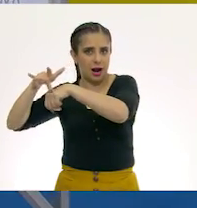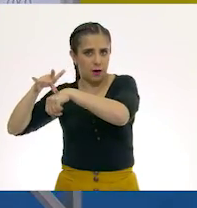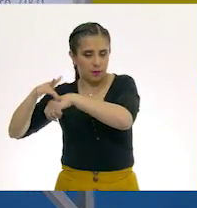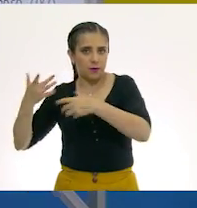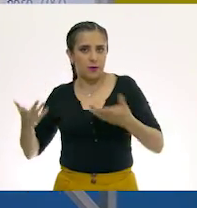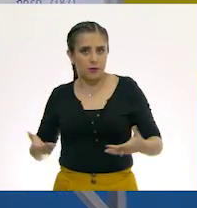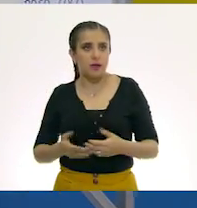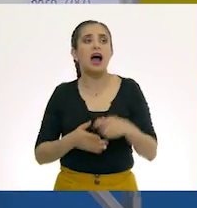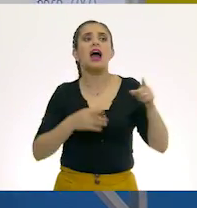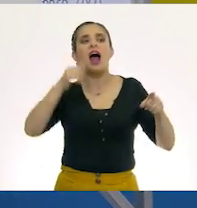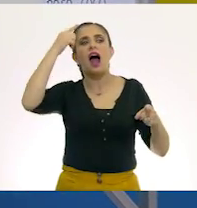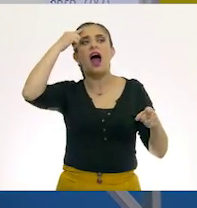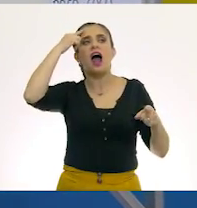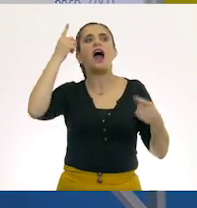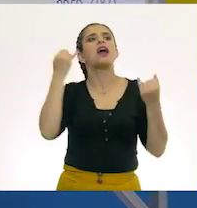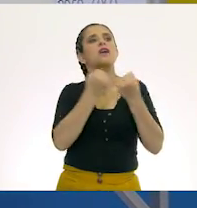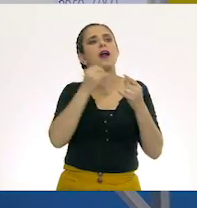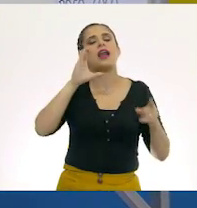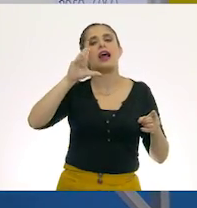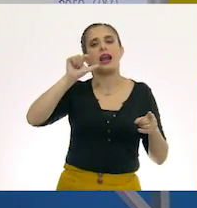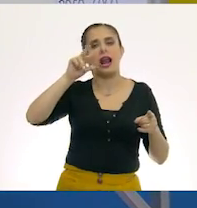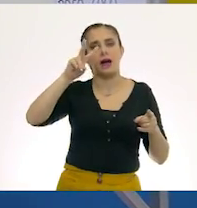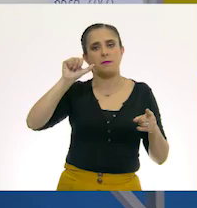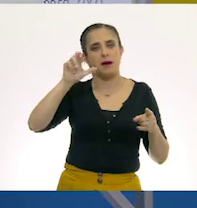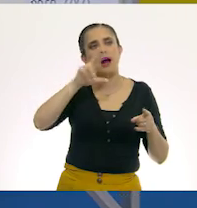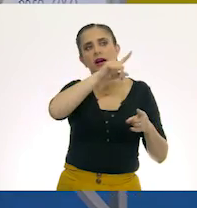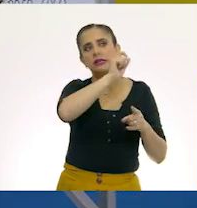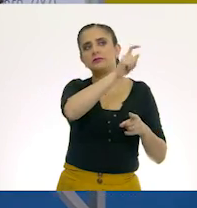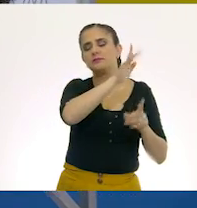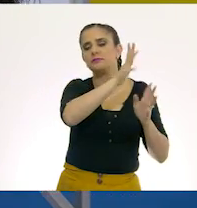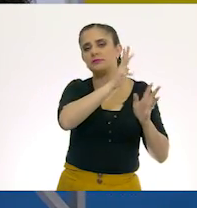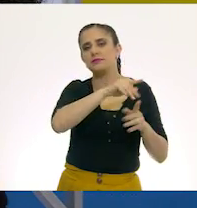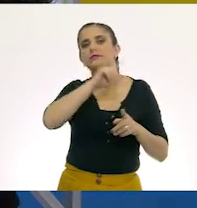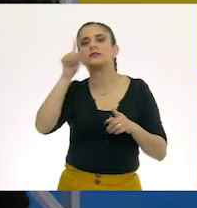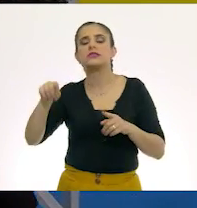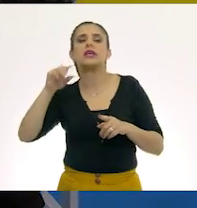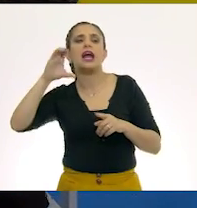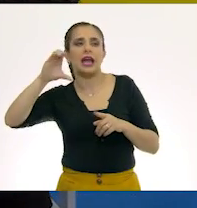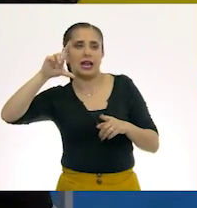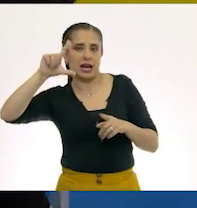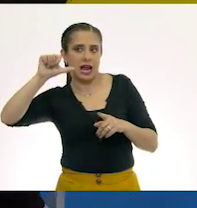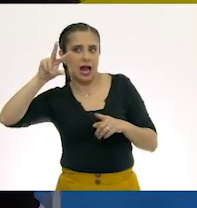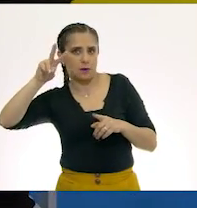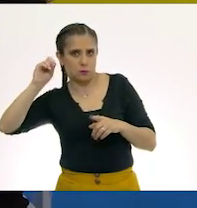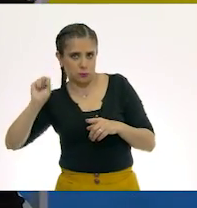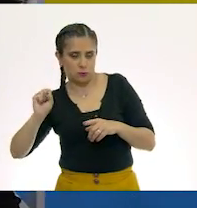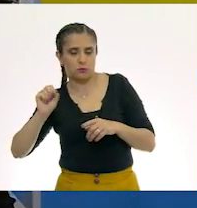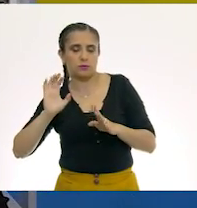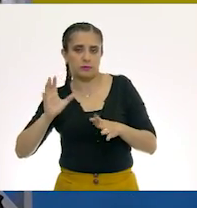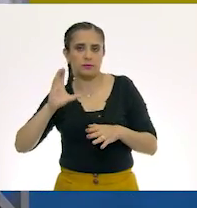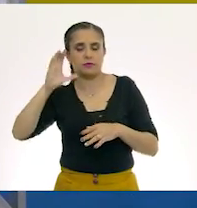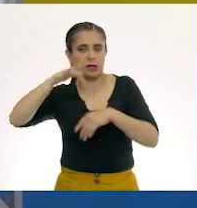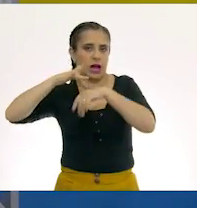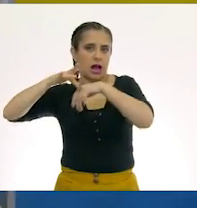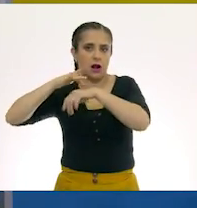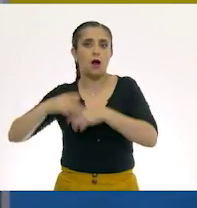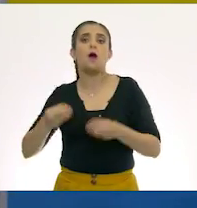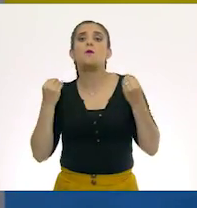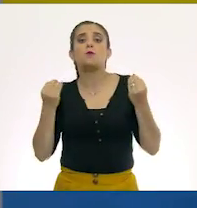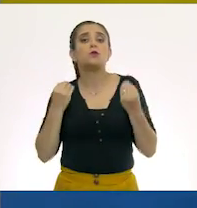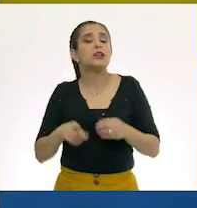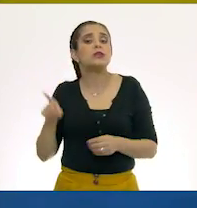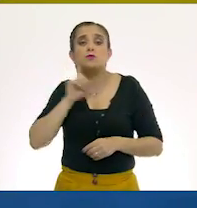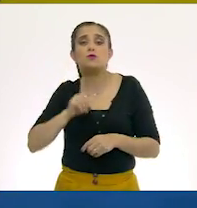enclavo, que es clavar. Ah, ya está clavar, ¿verdad? Sí. Sí, sí es cierto. Calvos. Ajá. Si fueran muchas mujeres